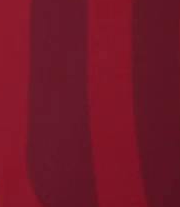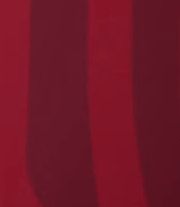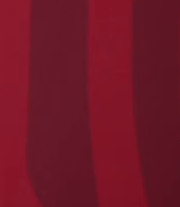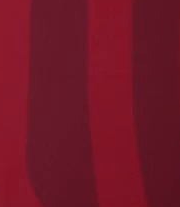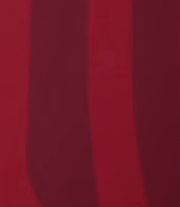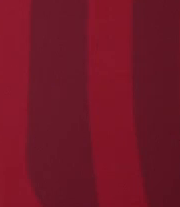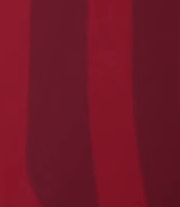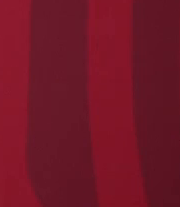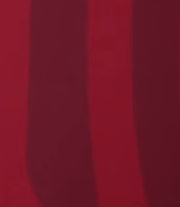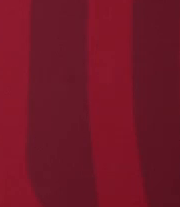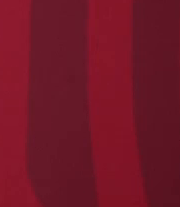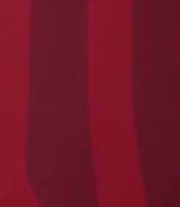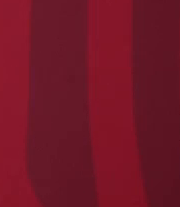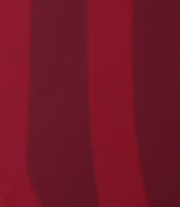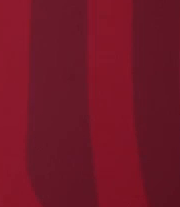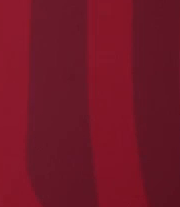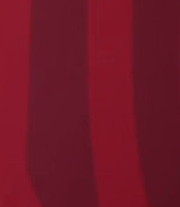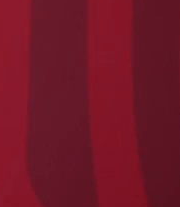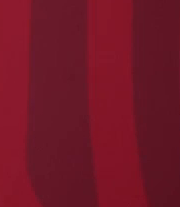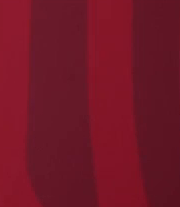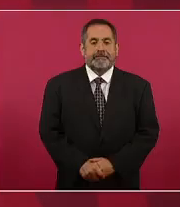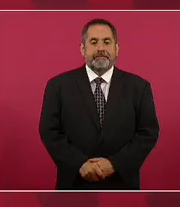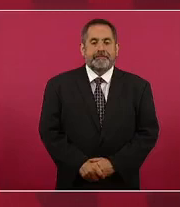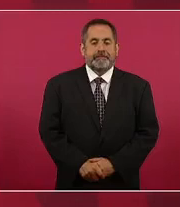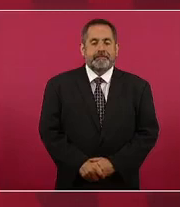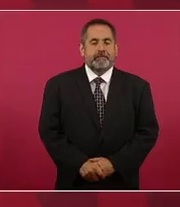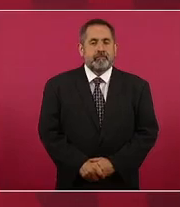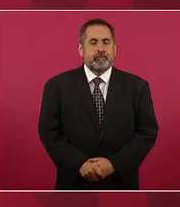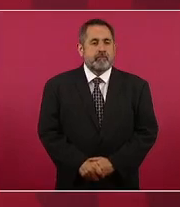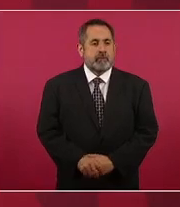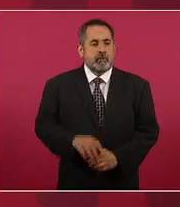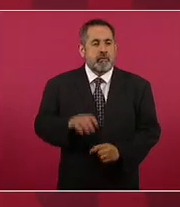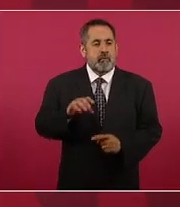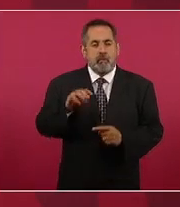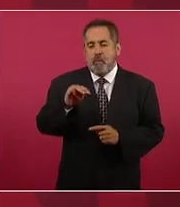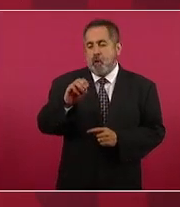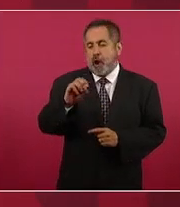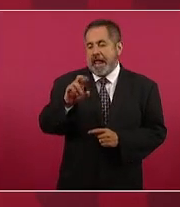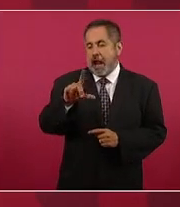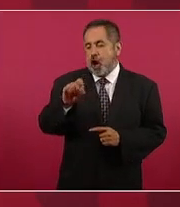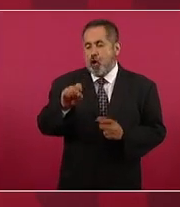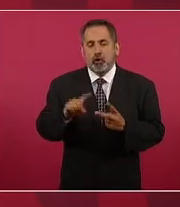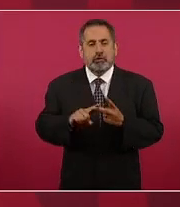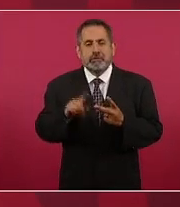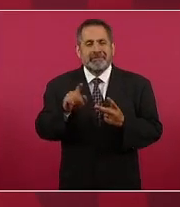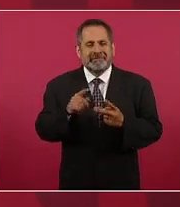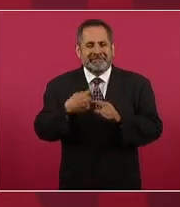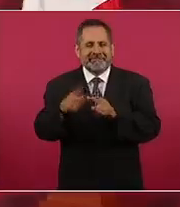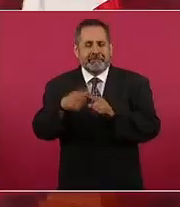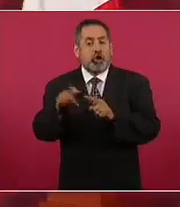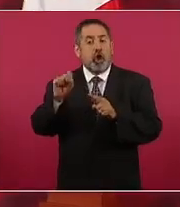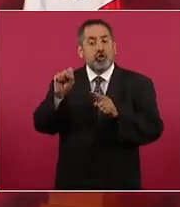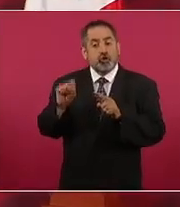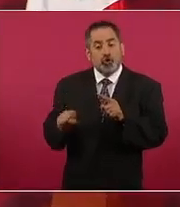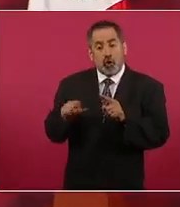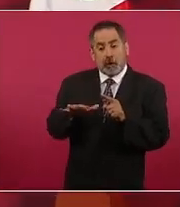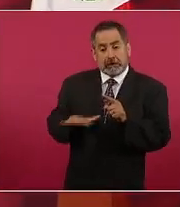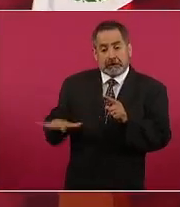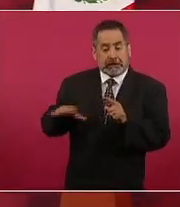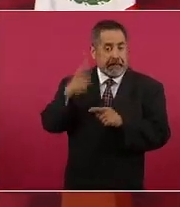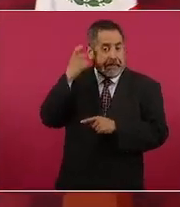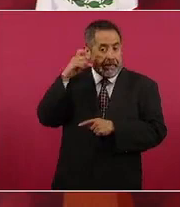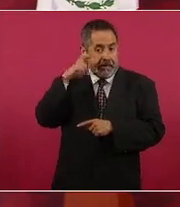morelos y otompe blanco todo lo que es el sur de